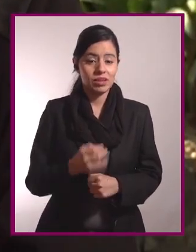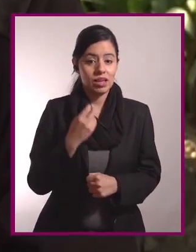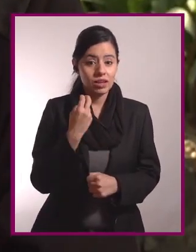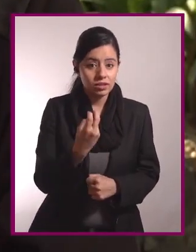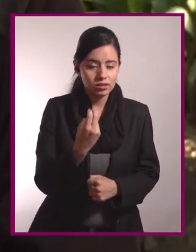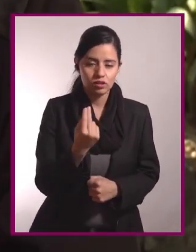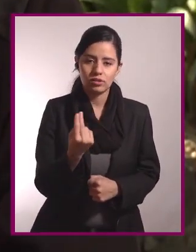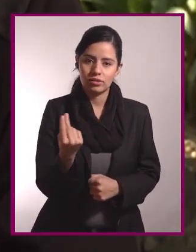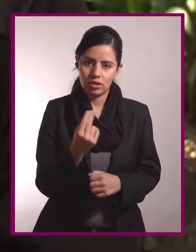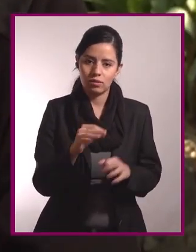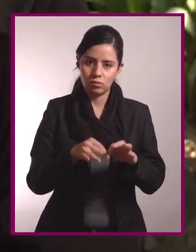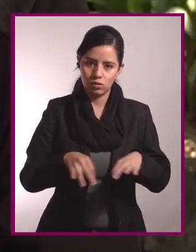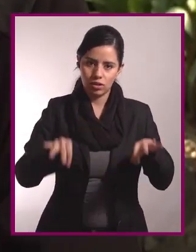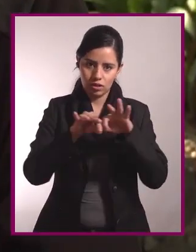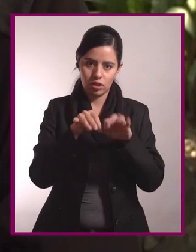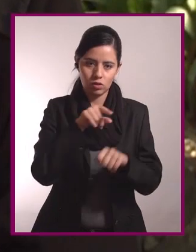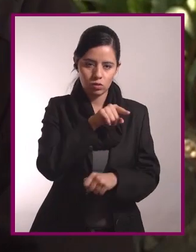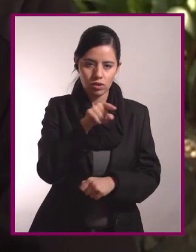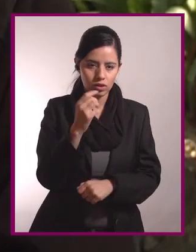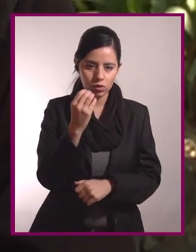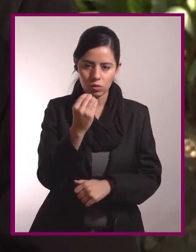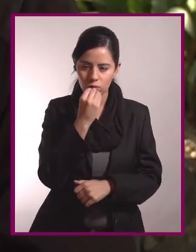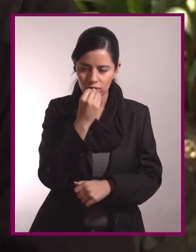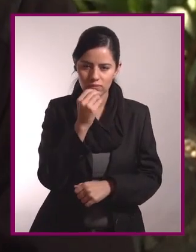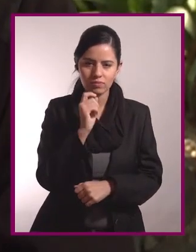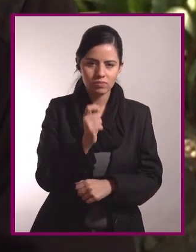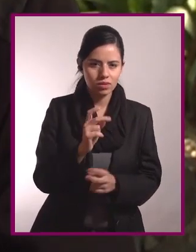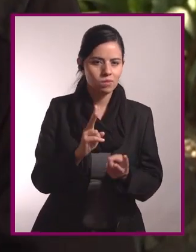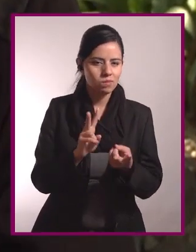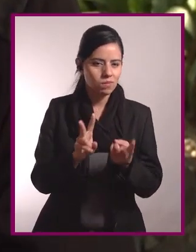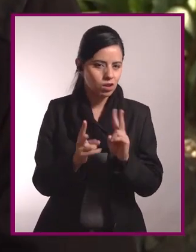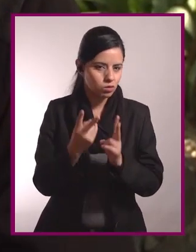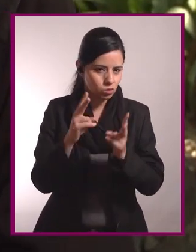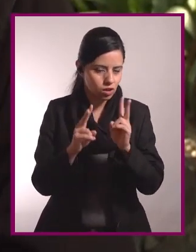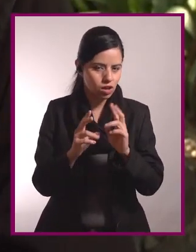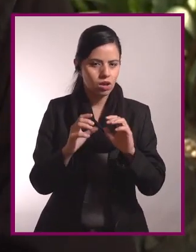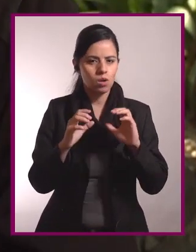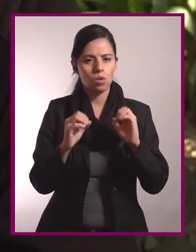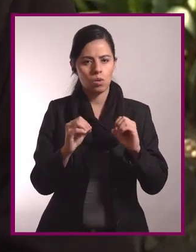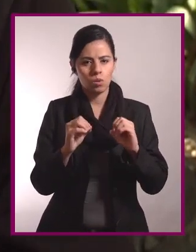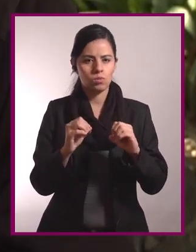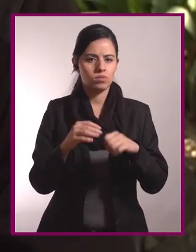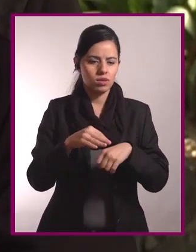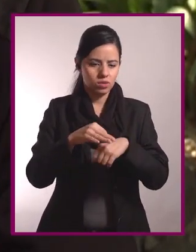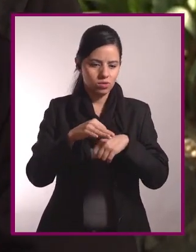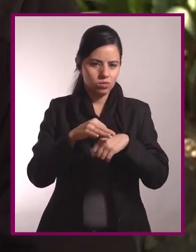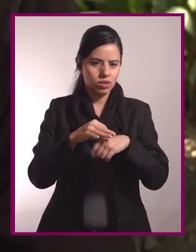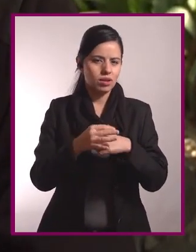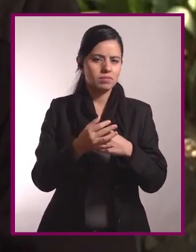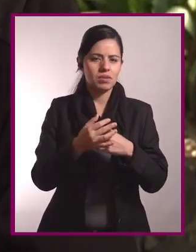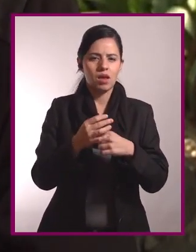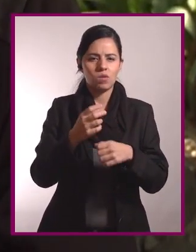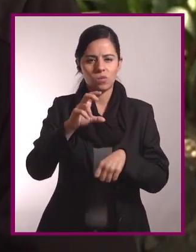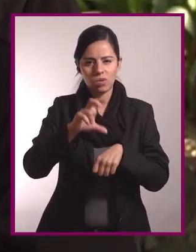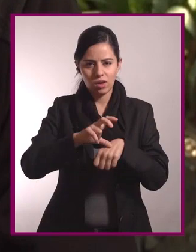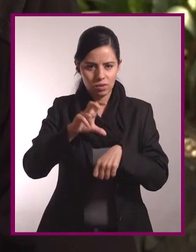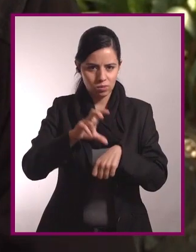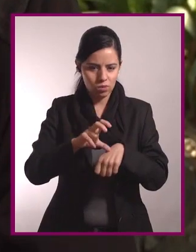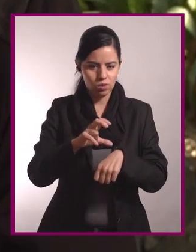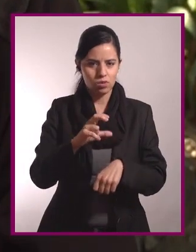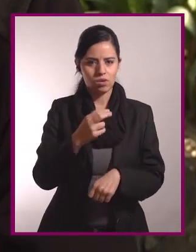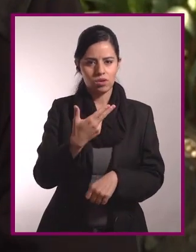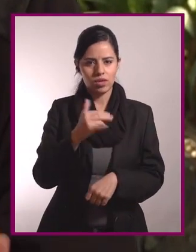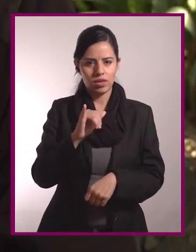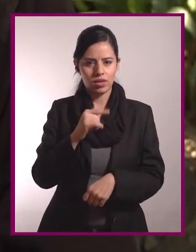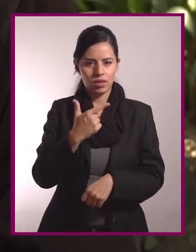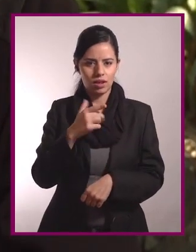ello, es importante poner atención en alimentos como las verduras o en fuentes de proteína como el hígado o el huevo y el consumo de cereales y